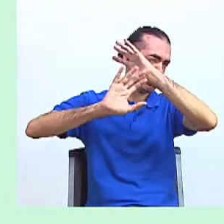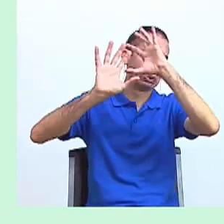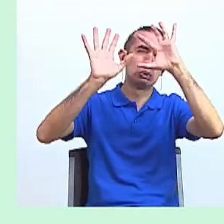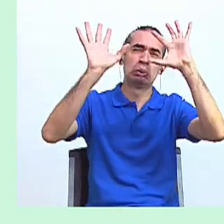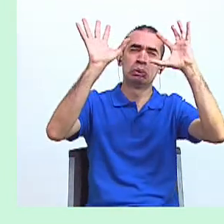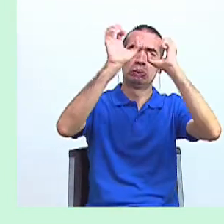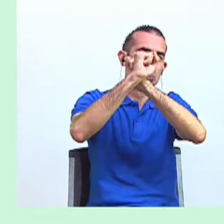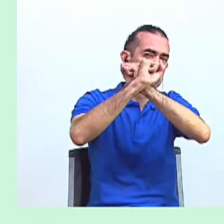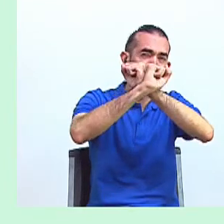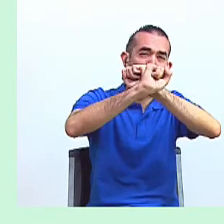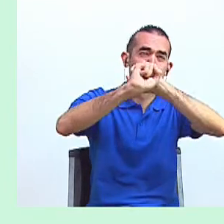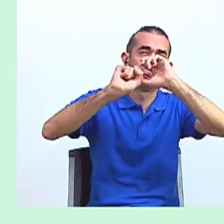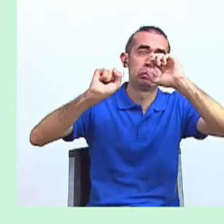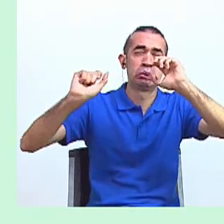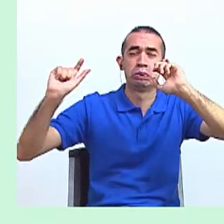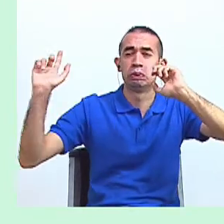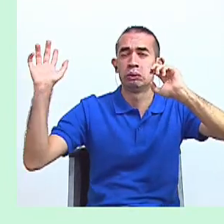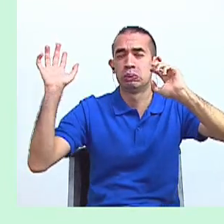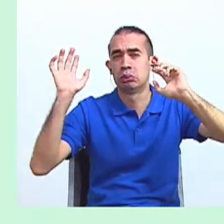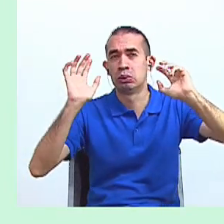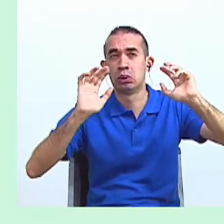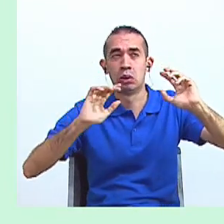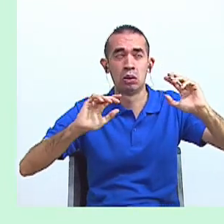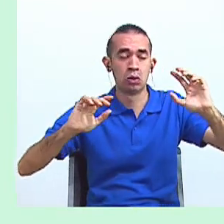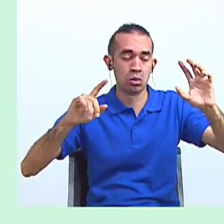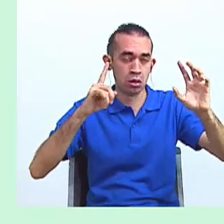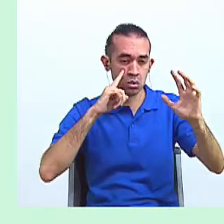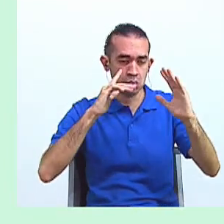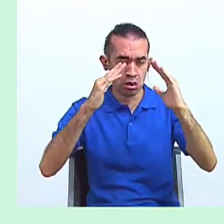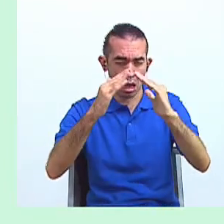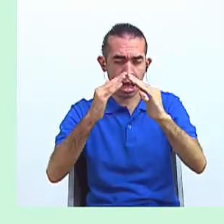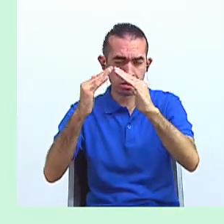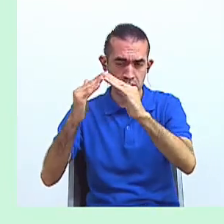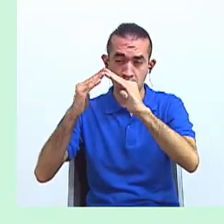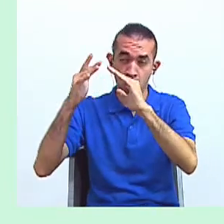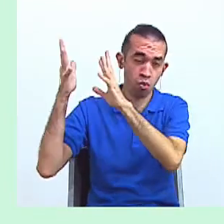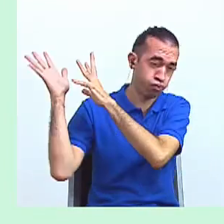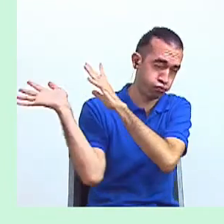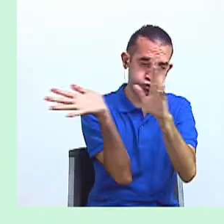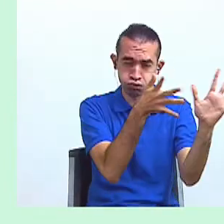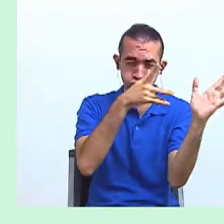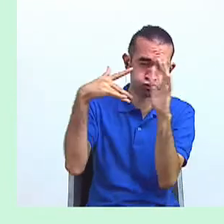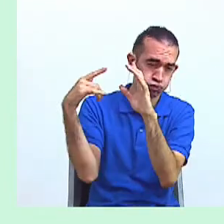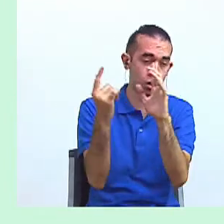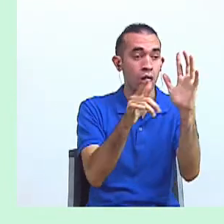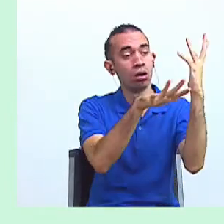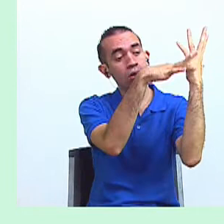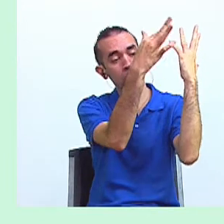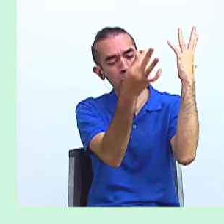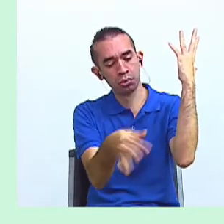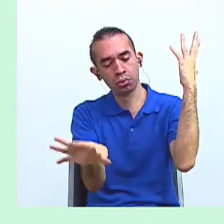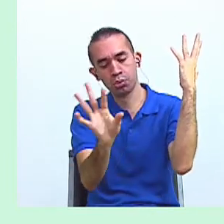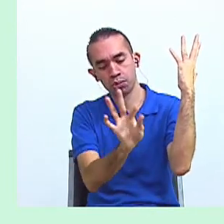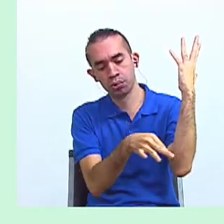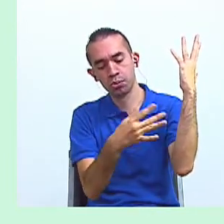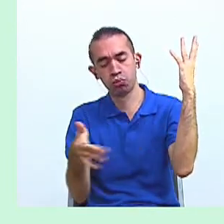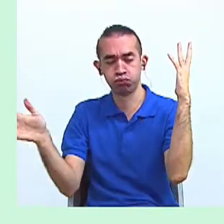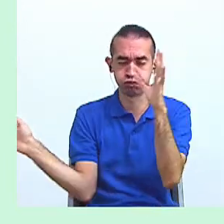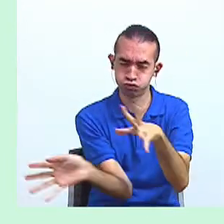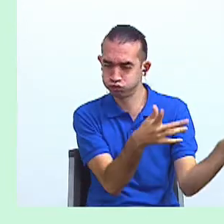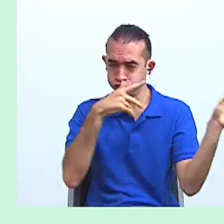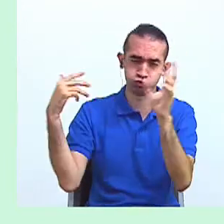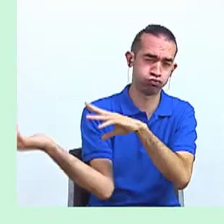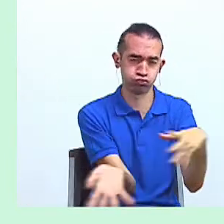las cabezas. El viento tibio y pegajoso barría algunas hojas sueltas y sacudía con violencia